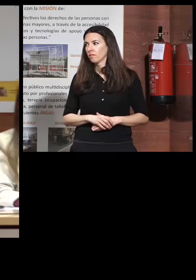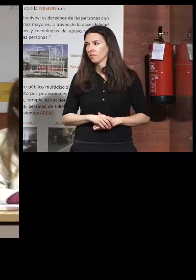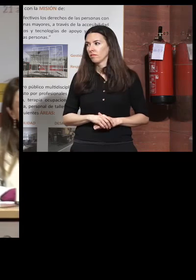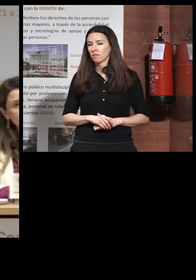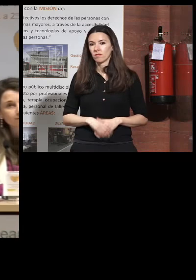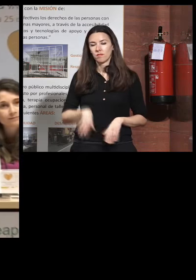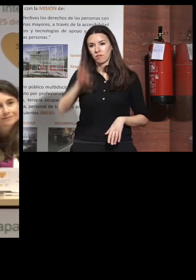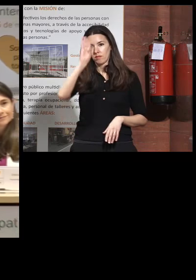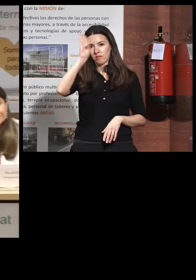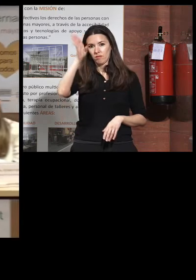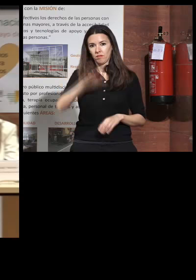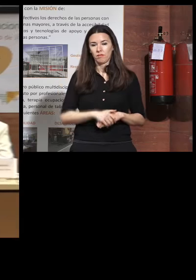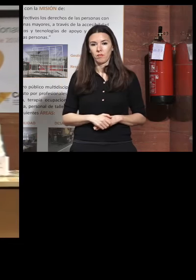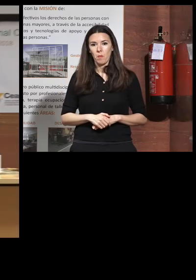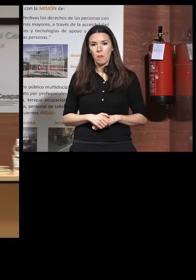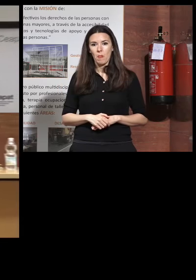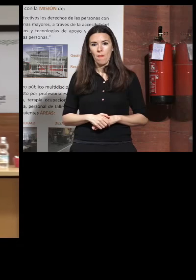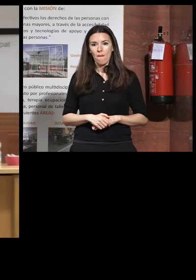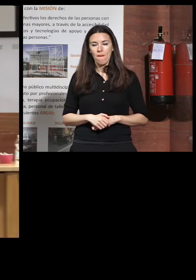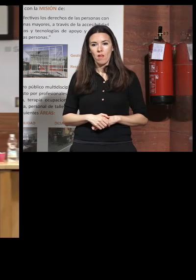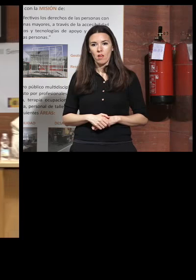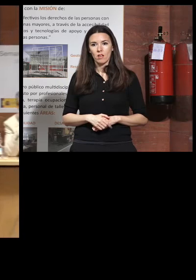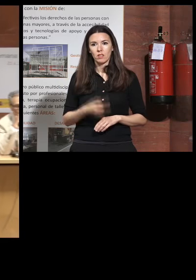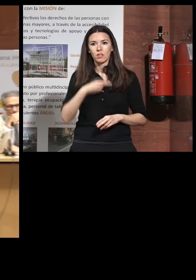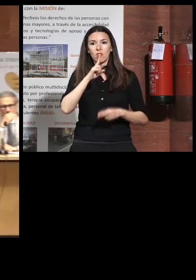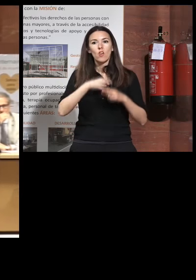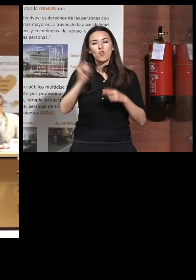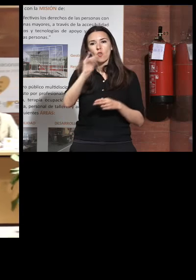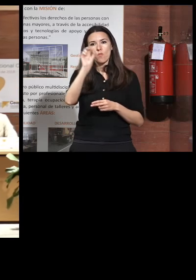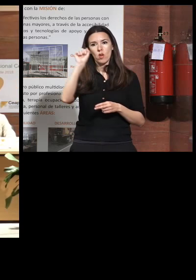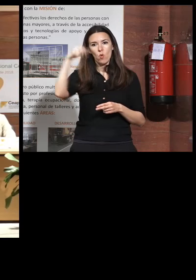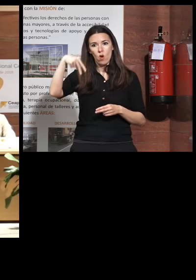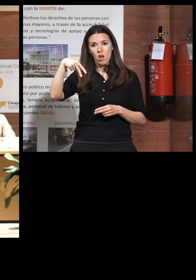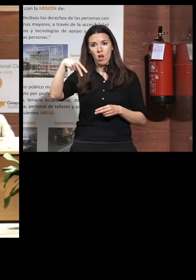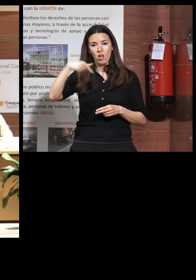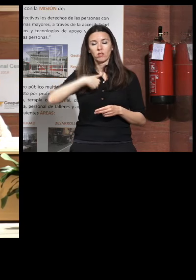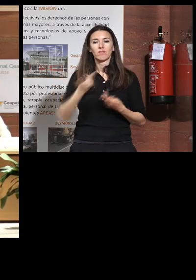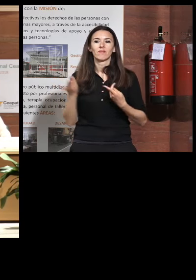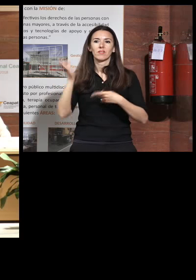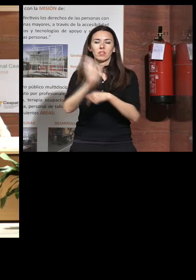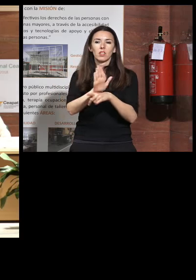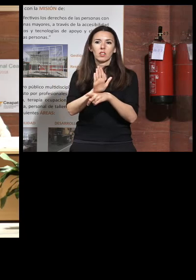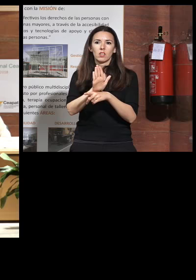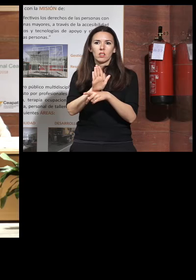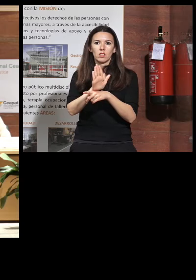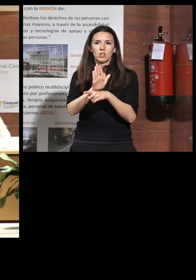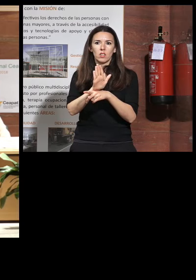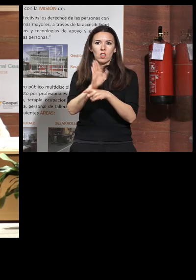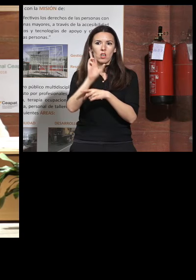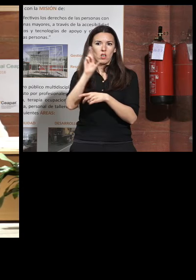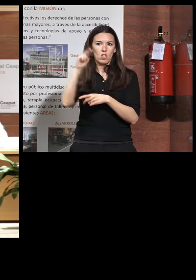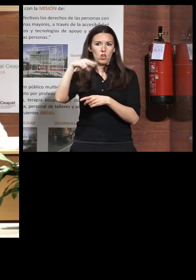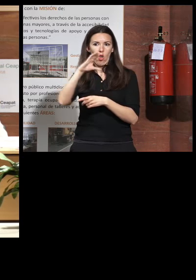hola me llamo Juan me represento Autogares Roncero